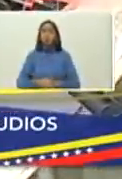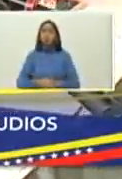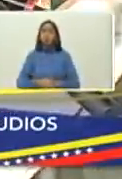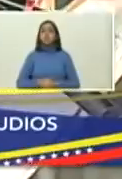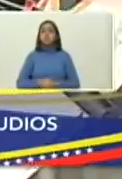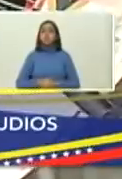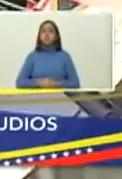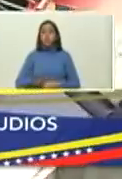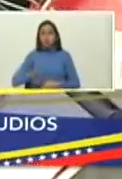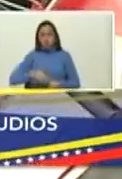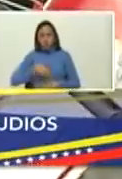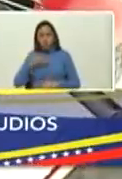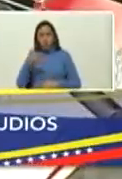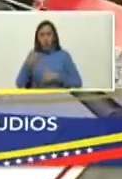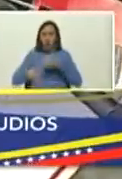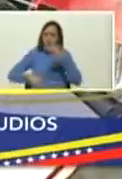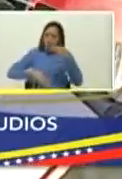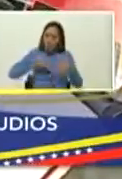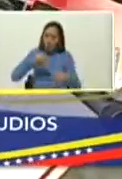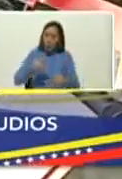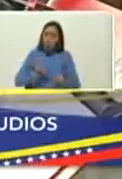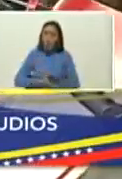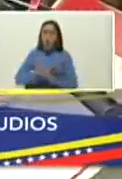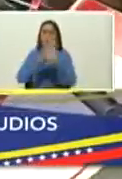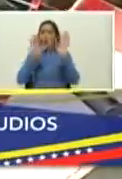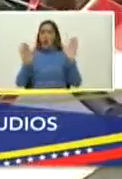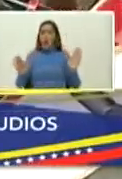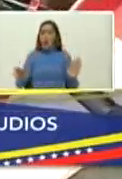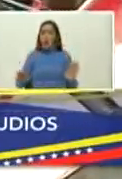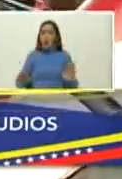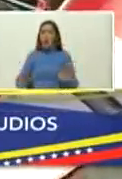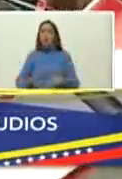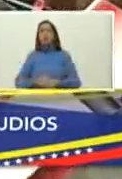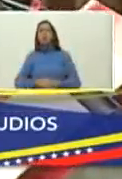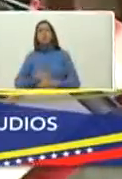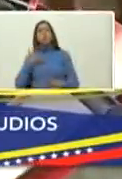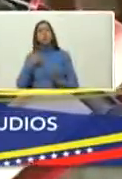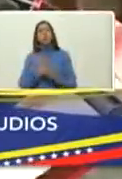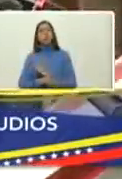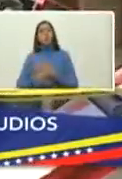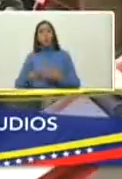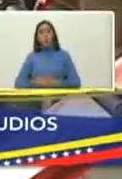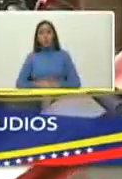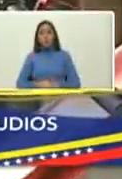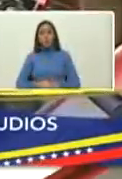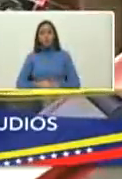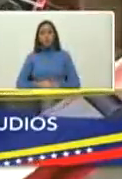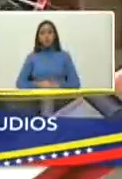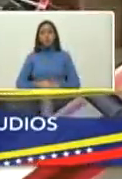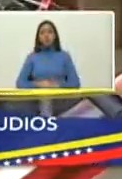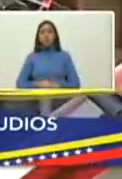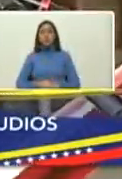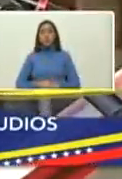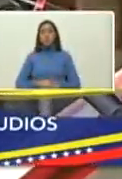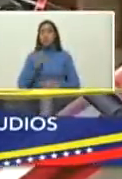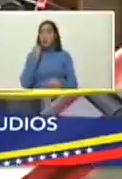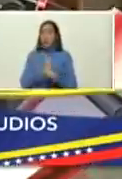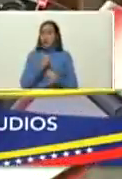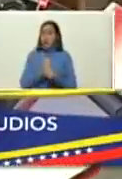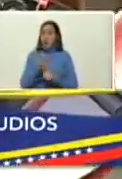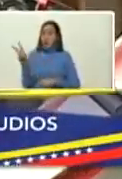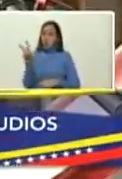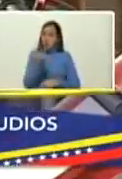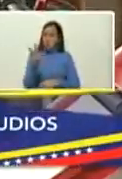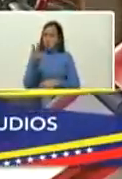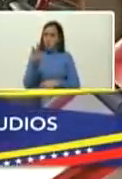exponiendo entendiendo haciendo entender y sobre todo emulando la labor que está haciendo Venezuela